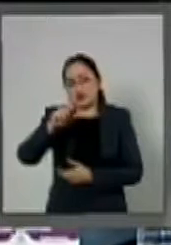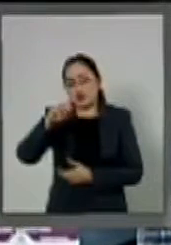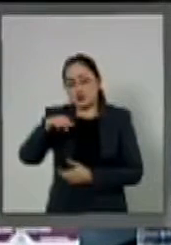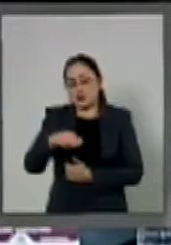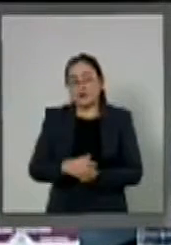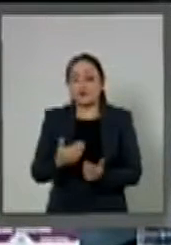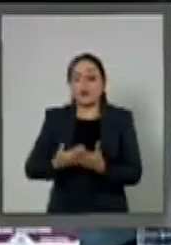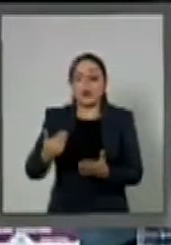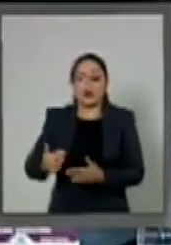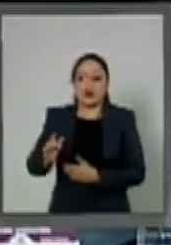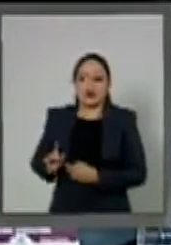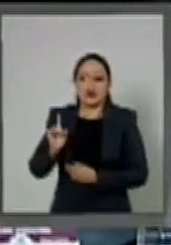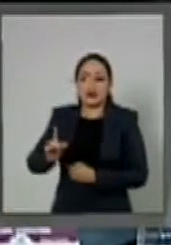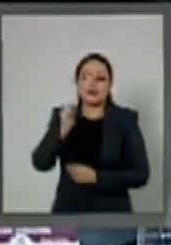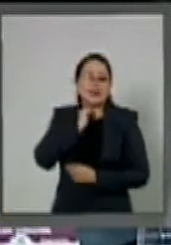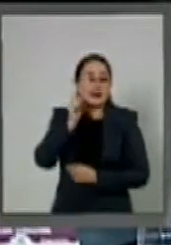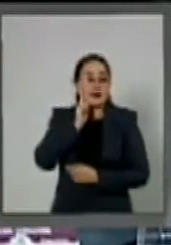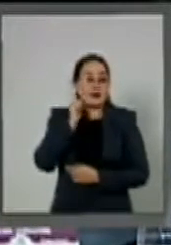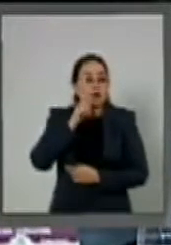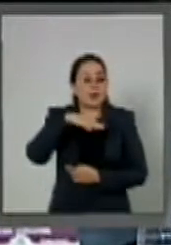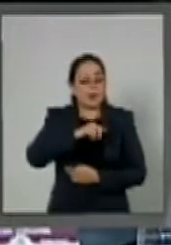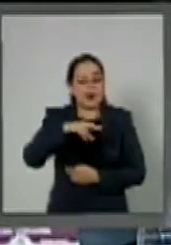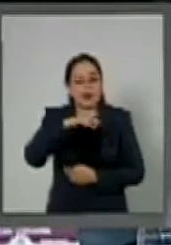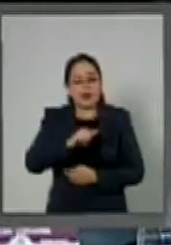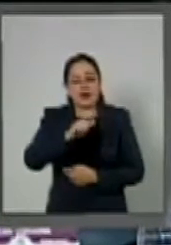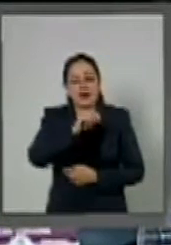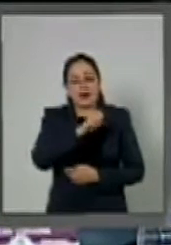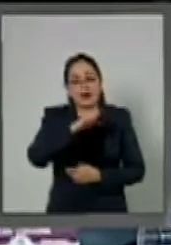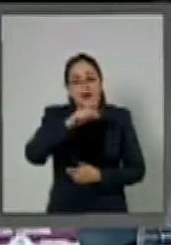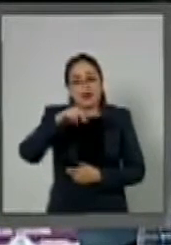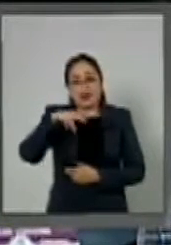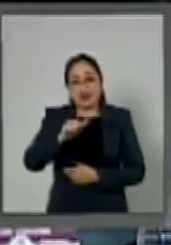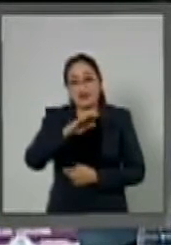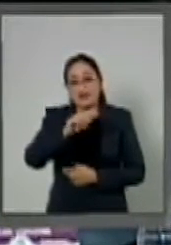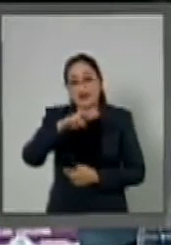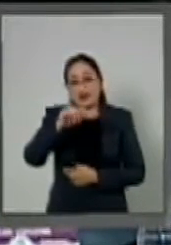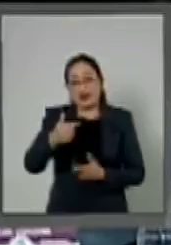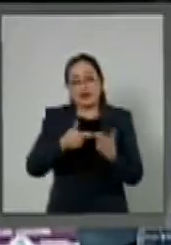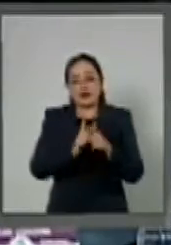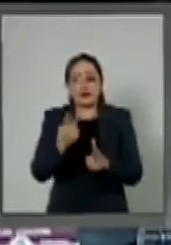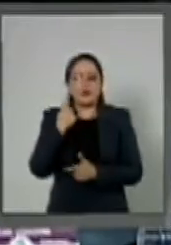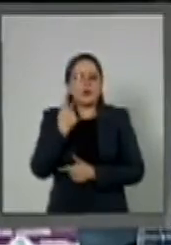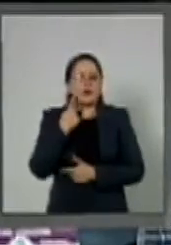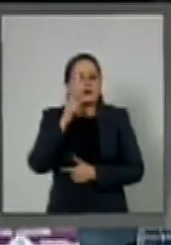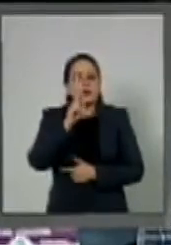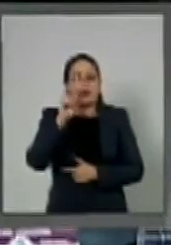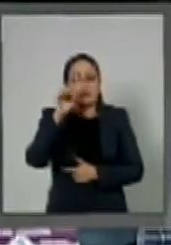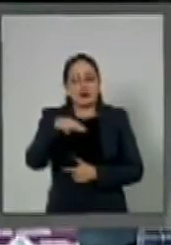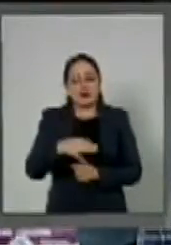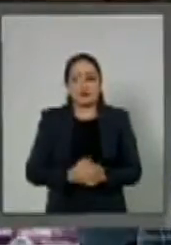El uso de la palabra la senadora María Elena Barrera Tapia del Grupo Parlamentario del Partido Verde Ecologista de México.